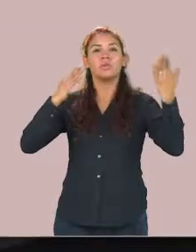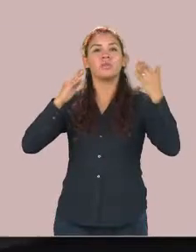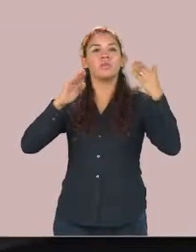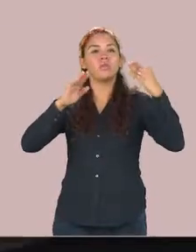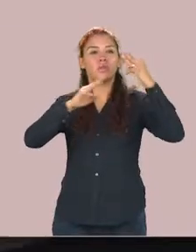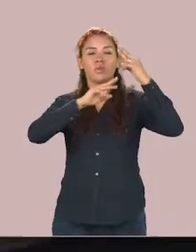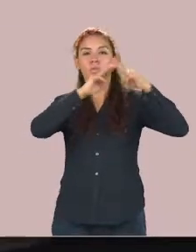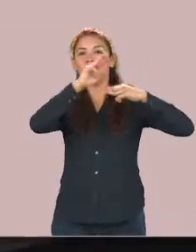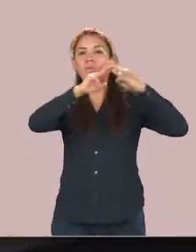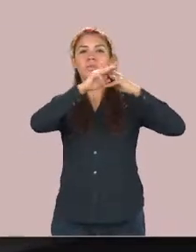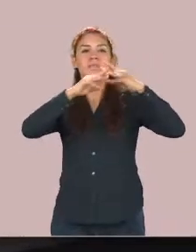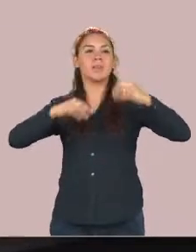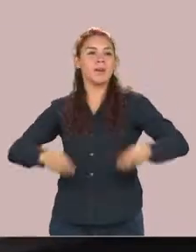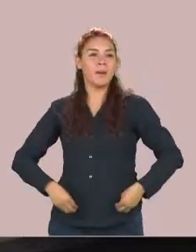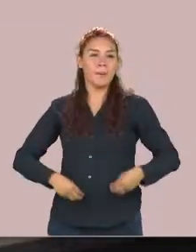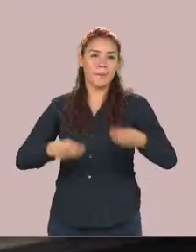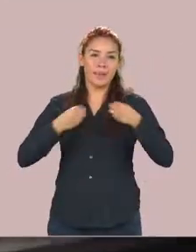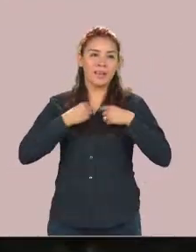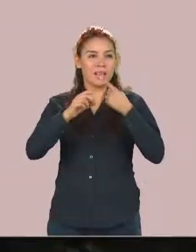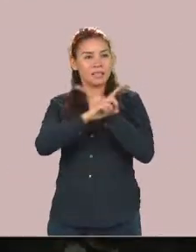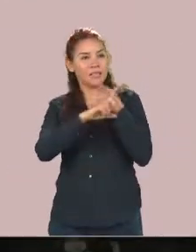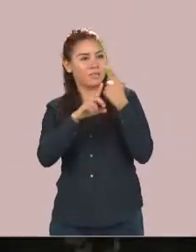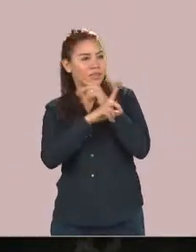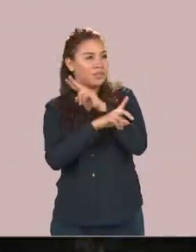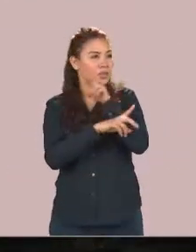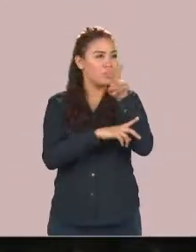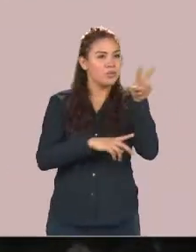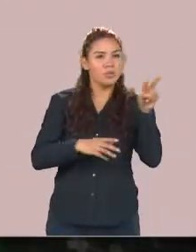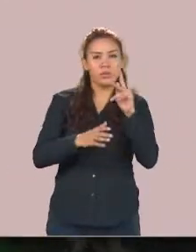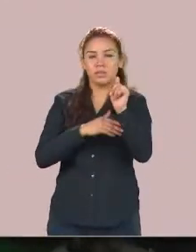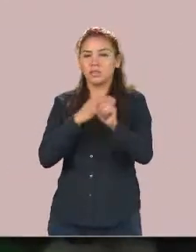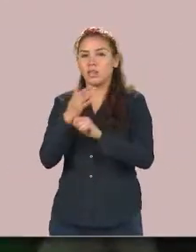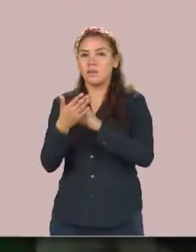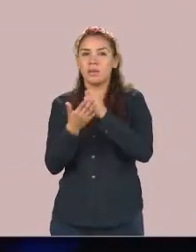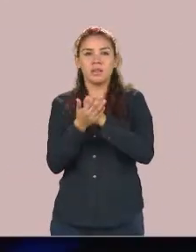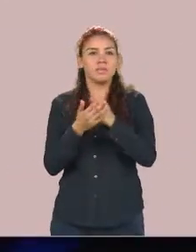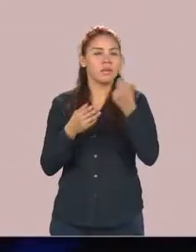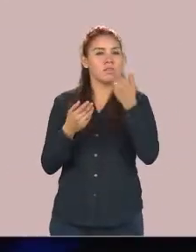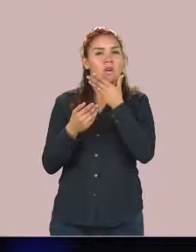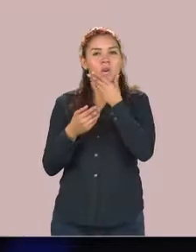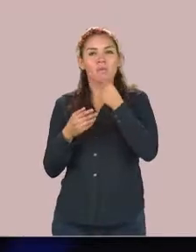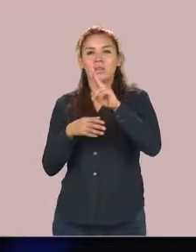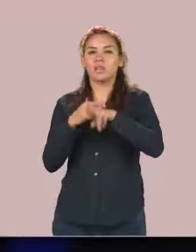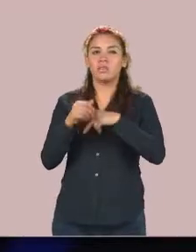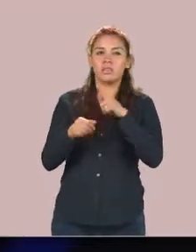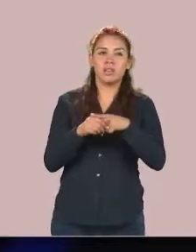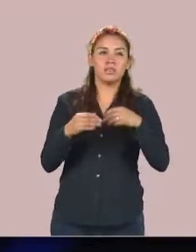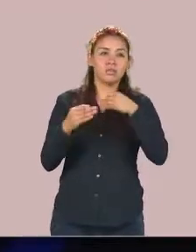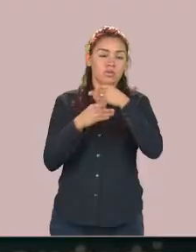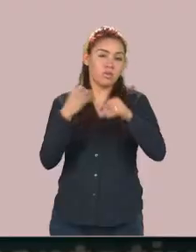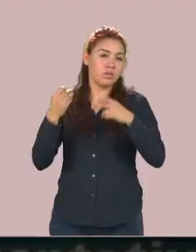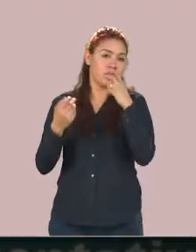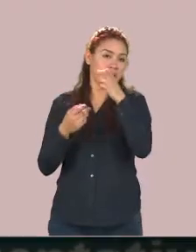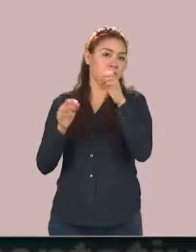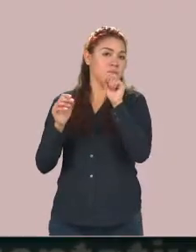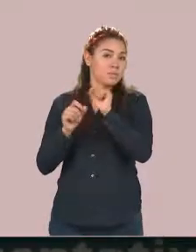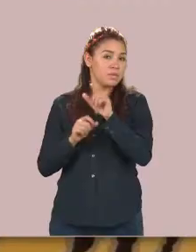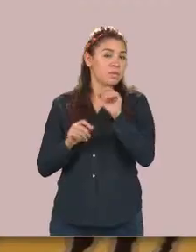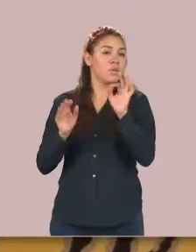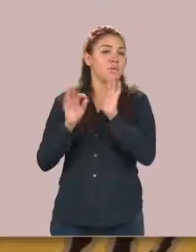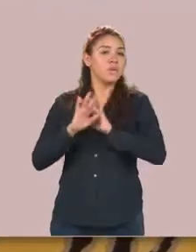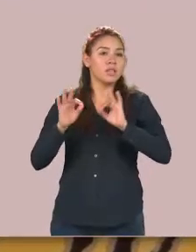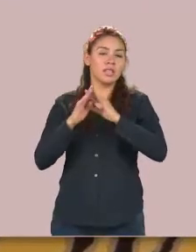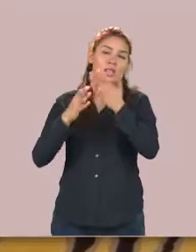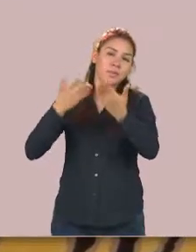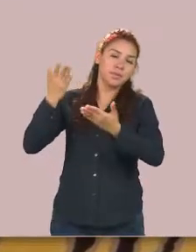la gran biodiversidad de Tamaulipas el hombre y la naturaleza mismas que están contempladas con objetos gráficas